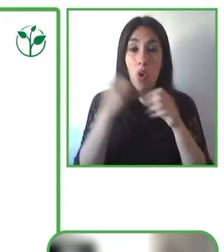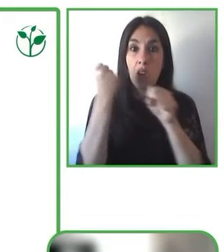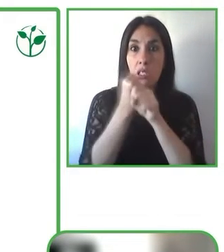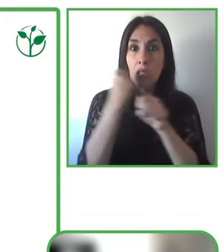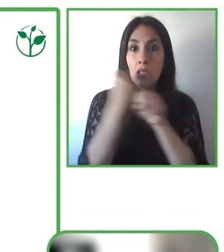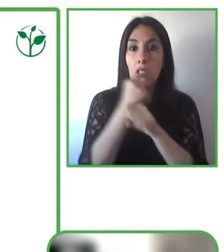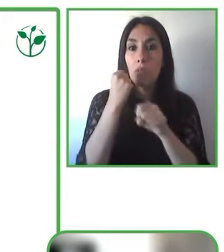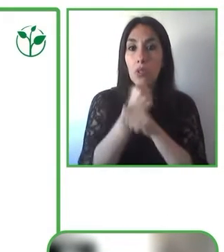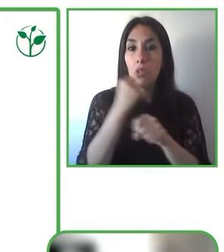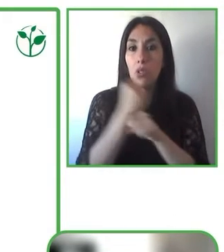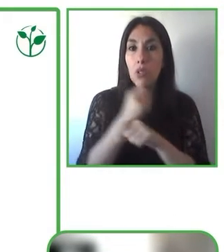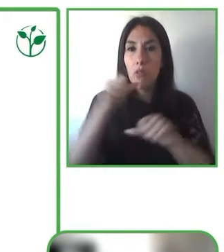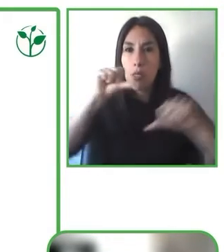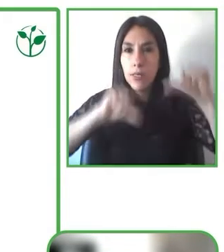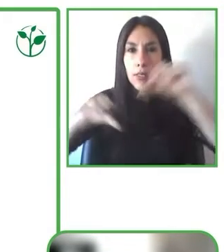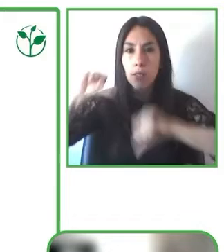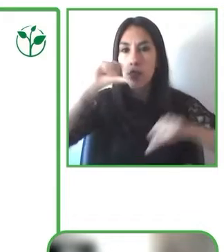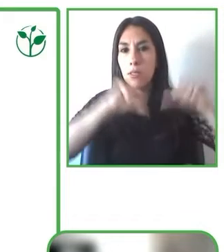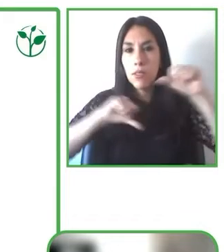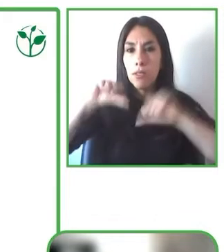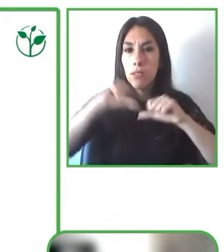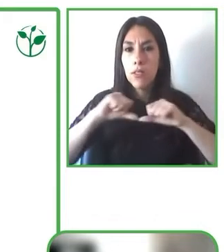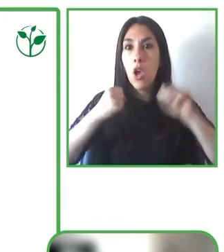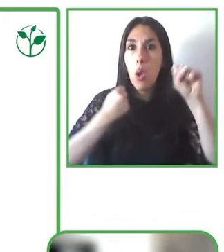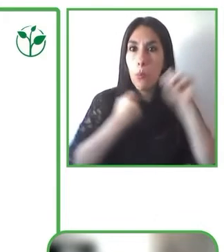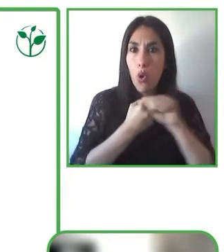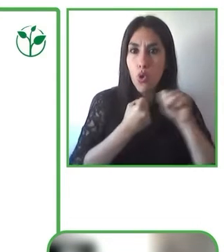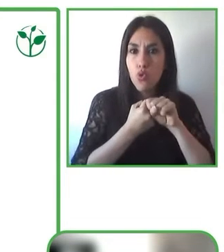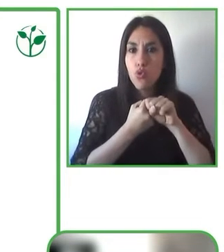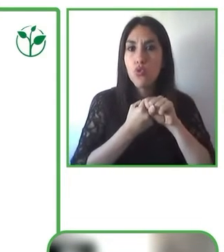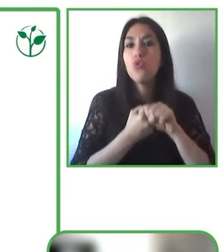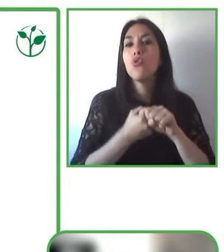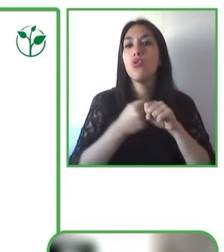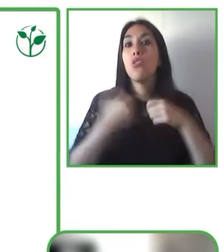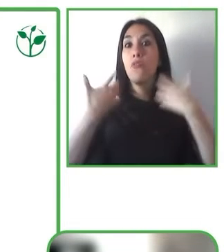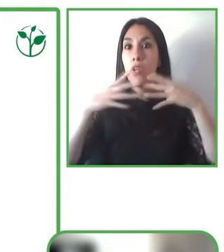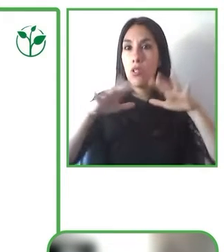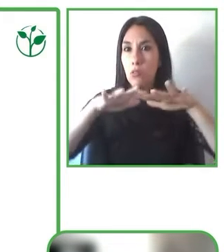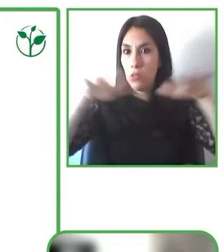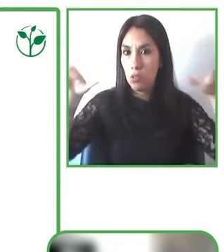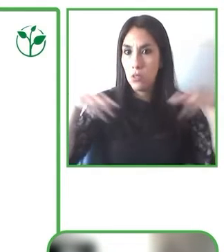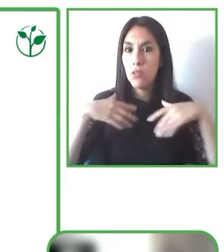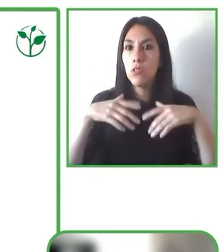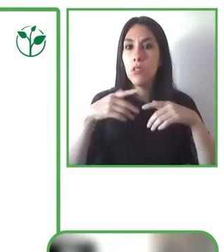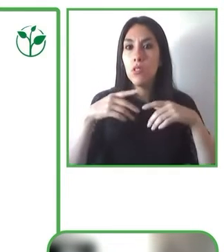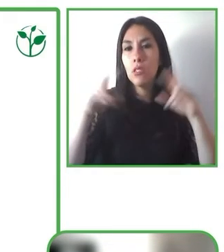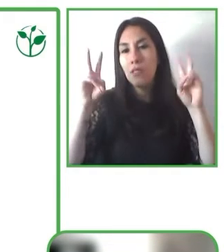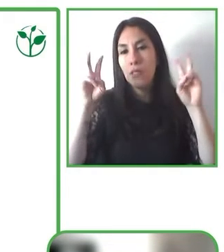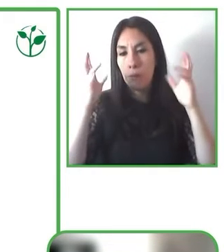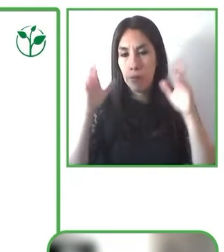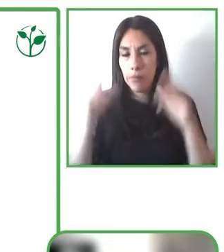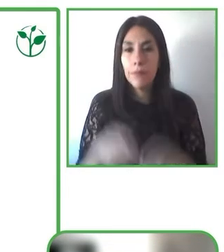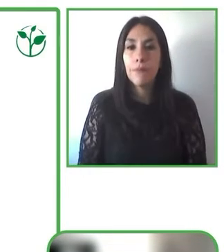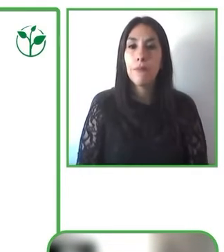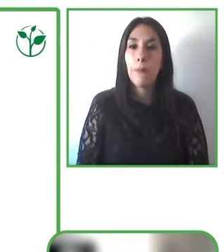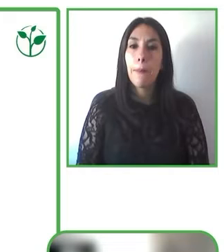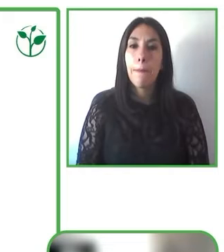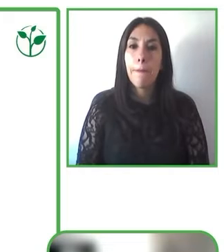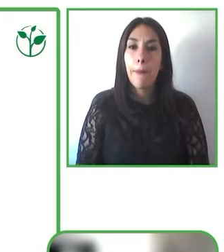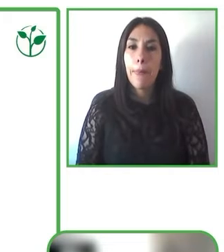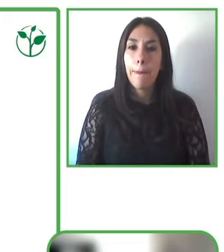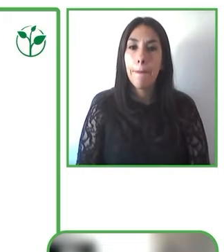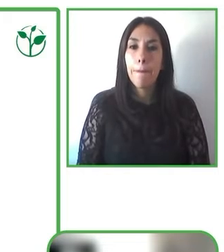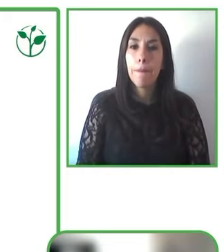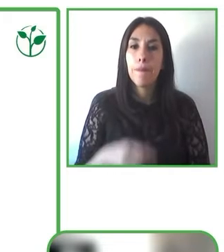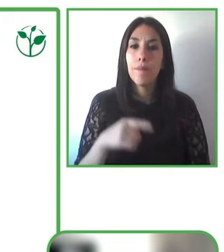Por ejemplo, en términos del retorno sobre la inversión, en incluir